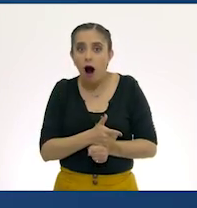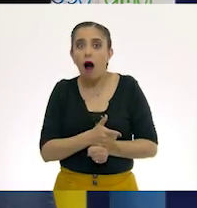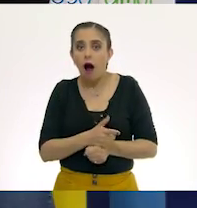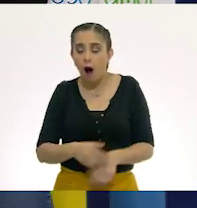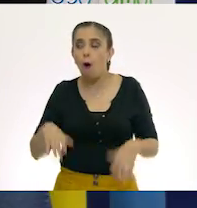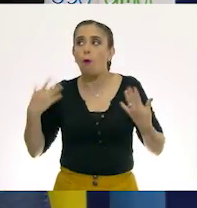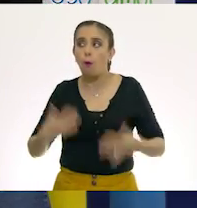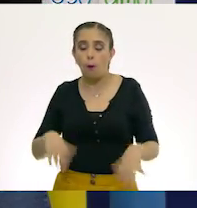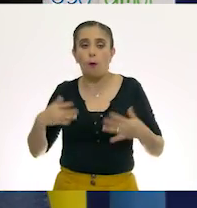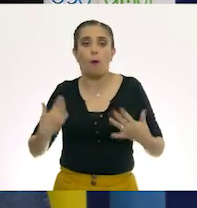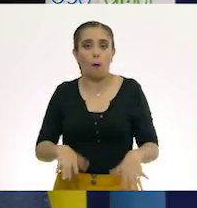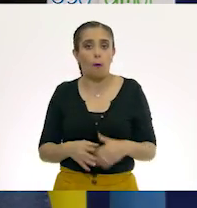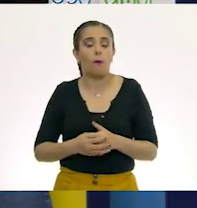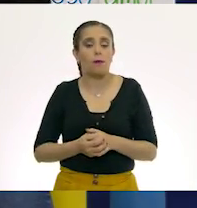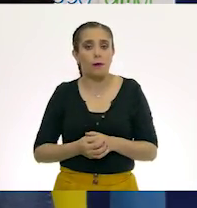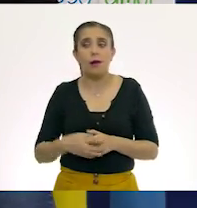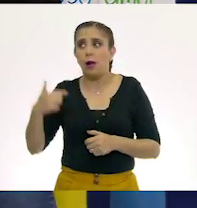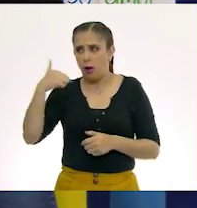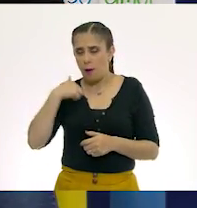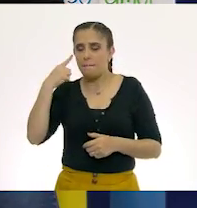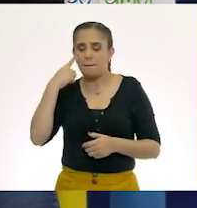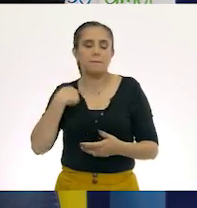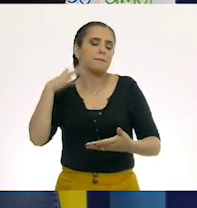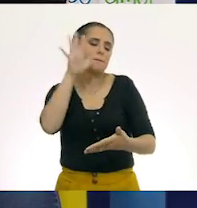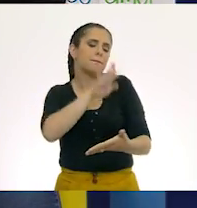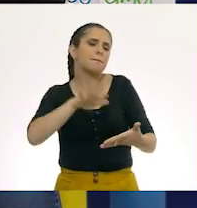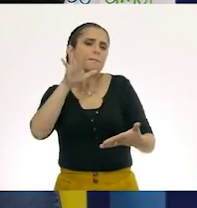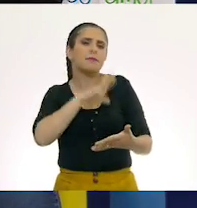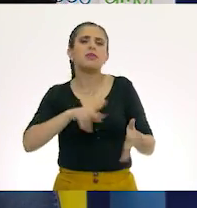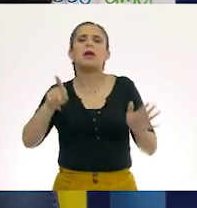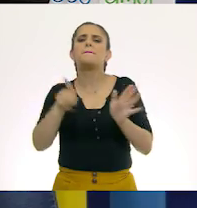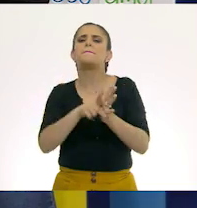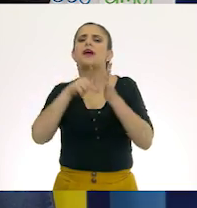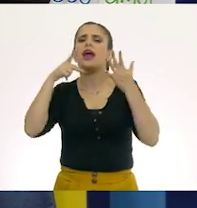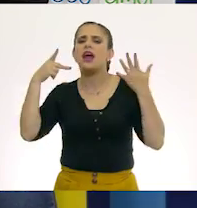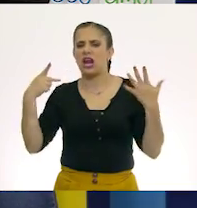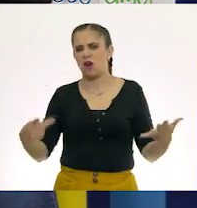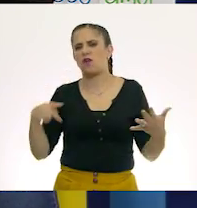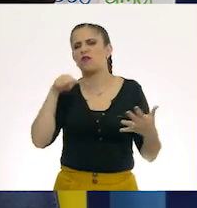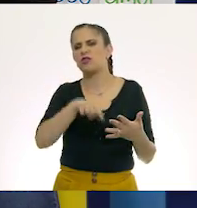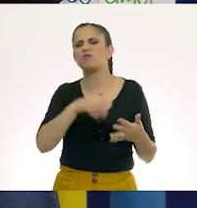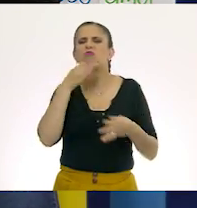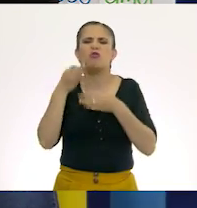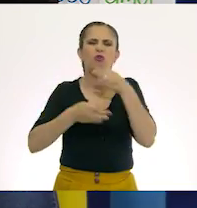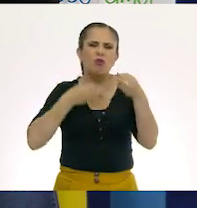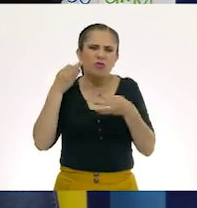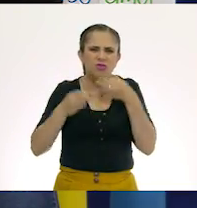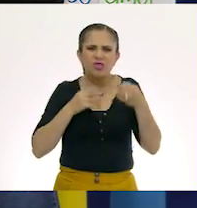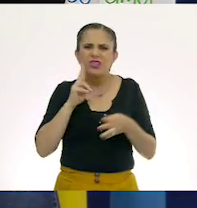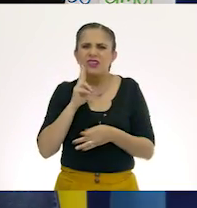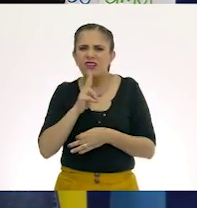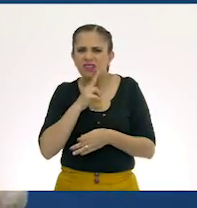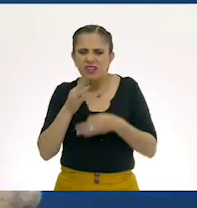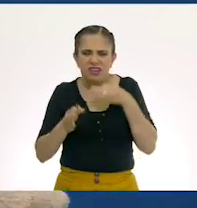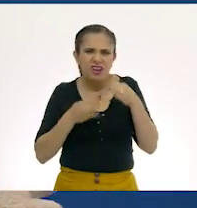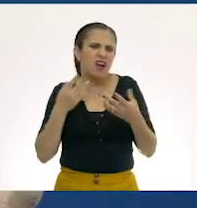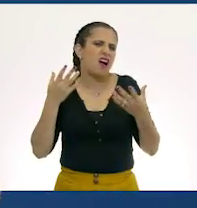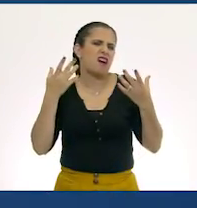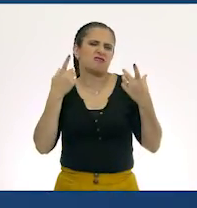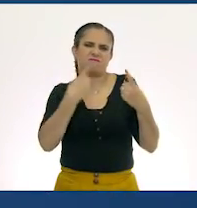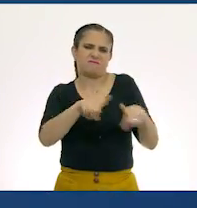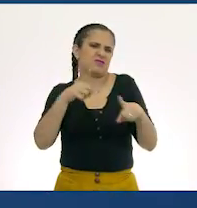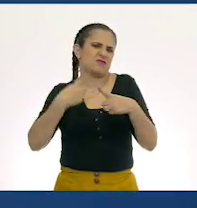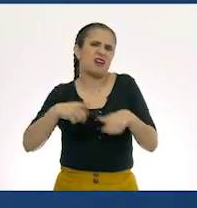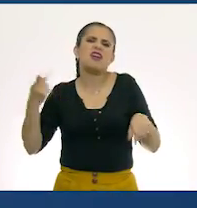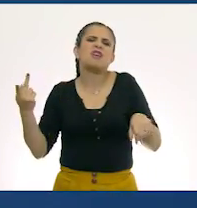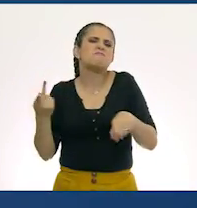Y estaba leyendo el periódico. Ya saben, las noticias y todo lo que sucede